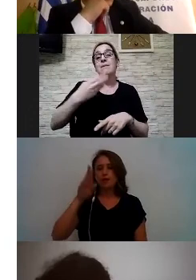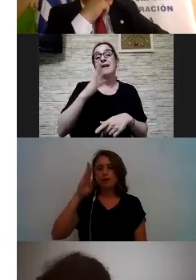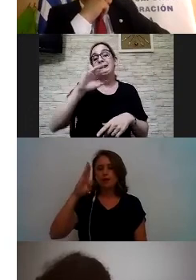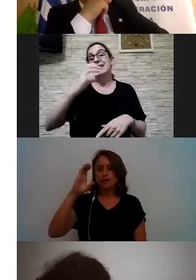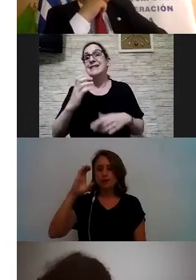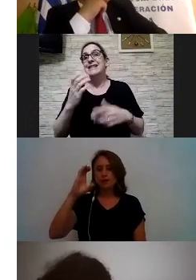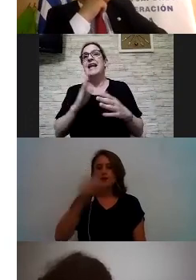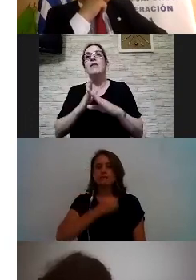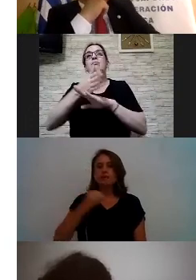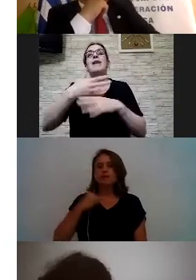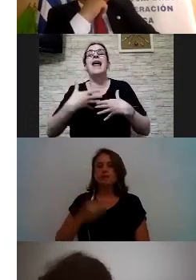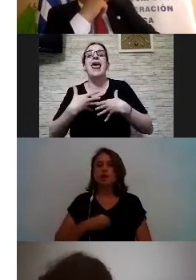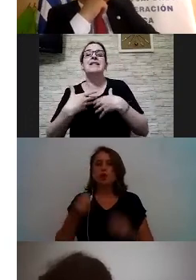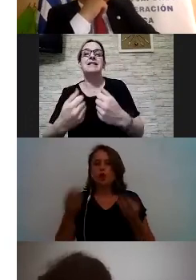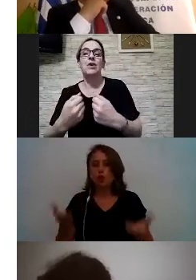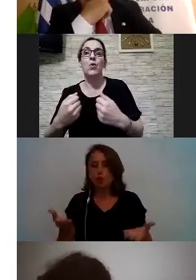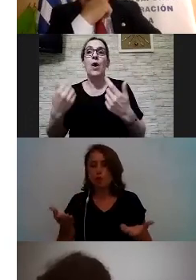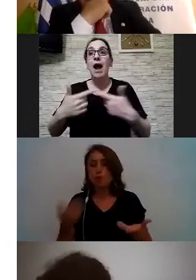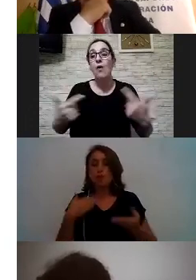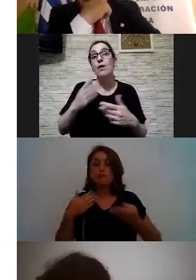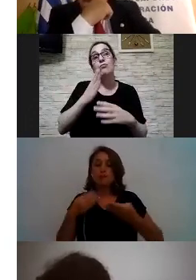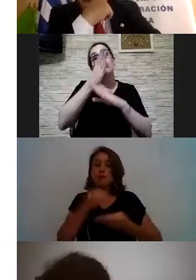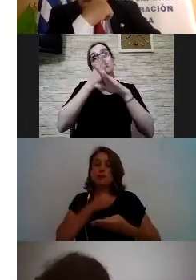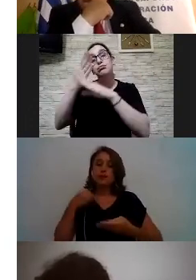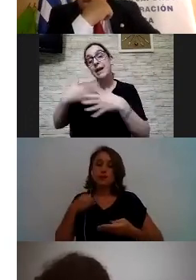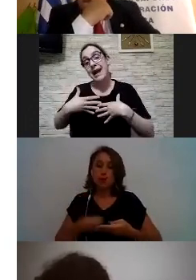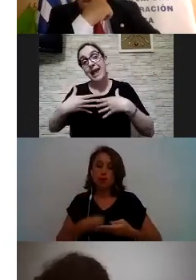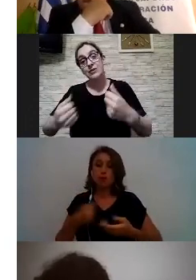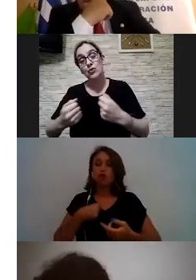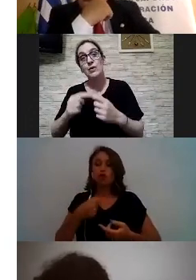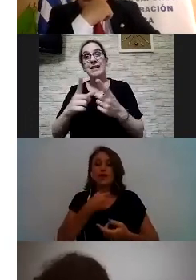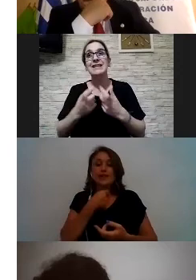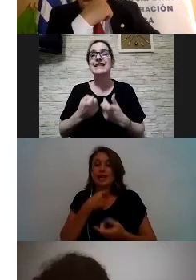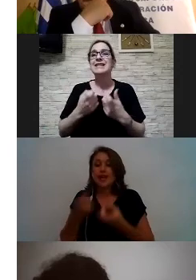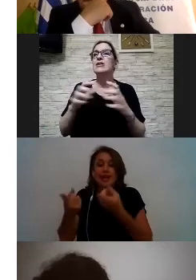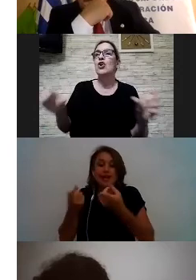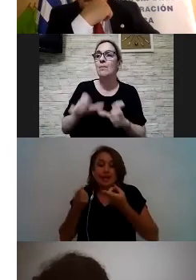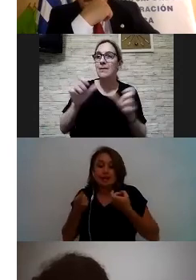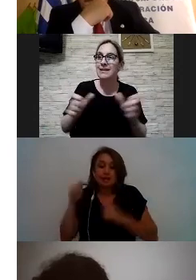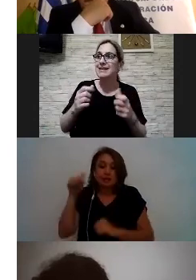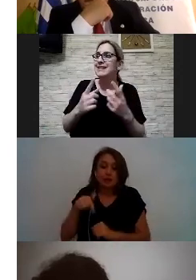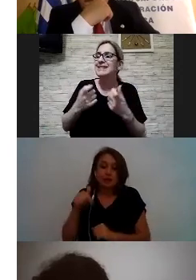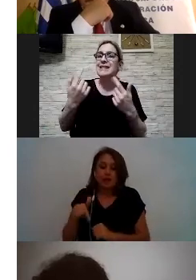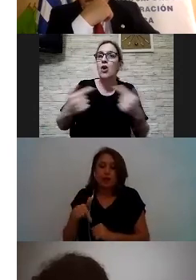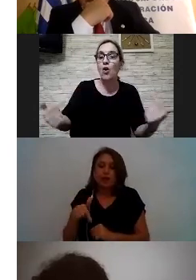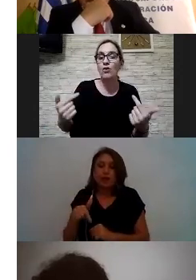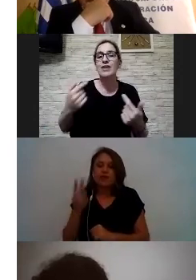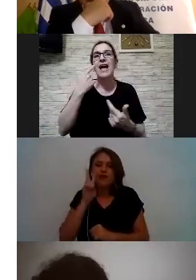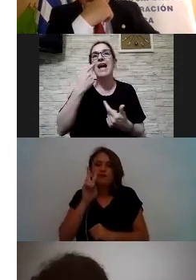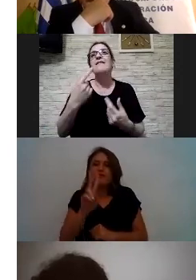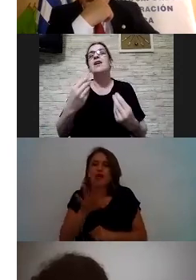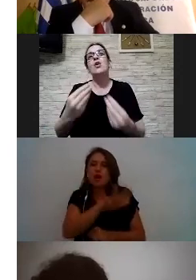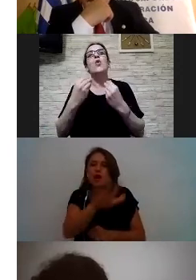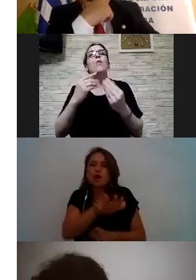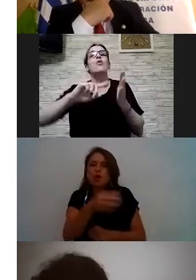salud si un recurso es acceder a la salud y yo preciso eso como para satisfacer la necesidad es ver qué centros de salud